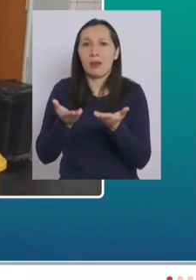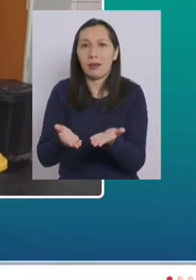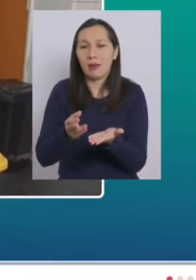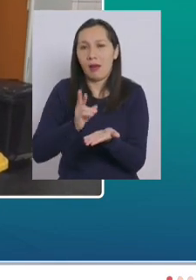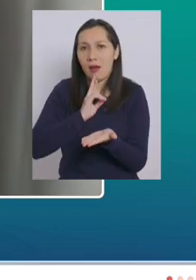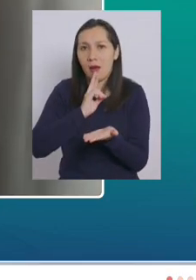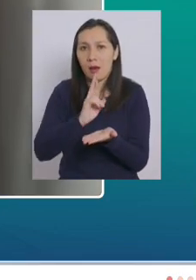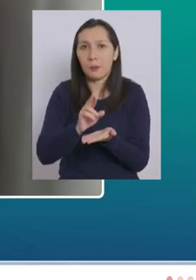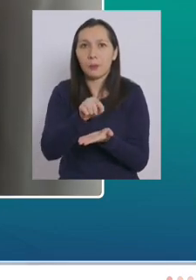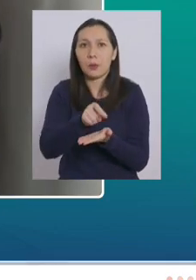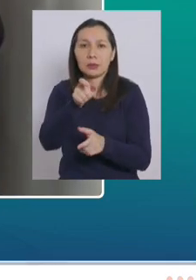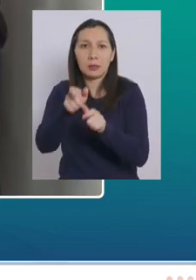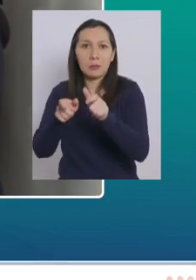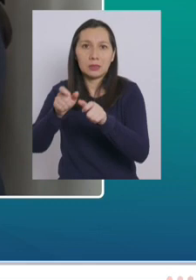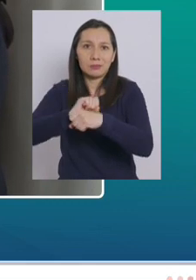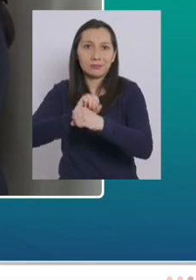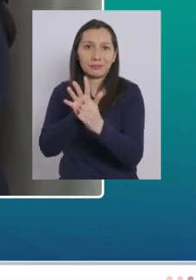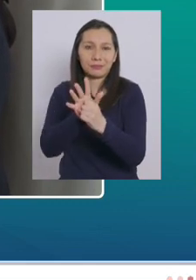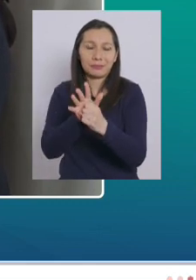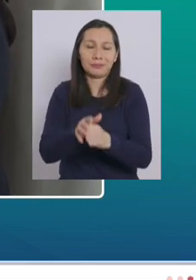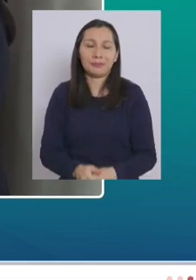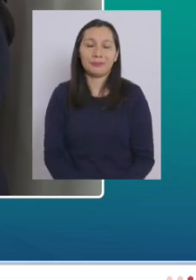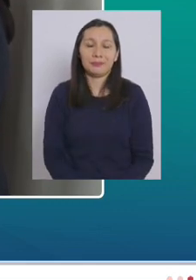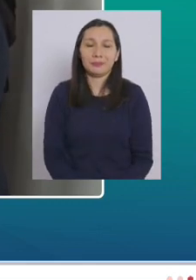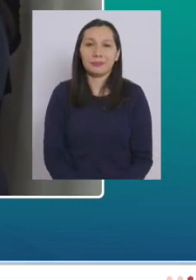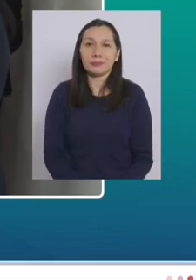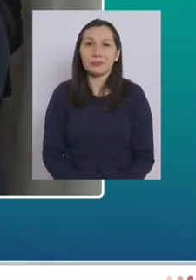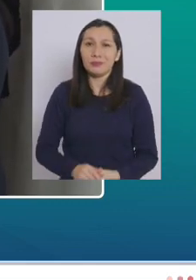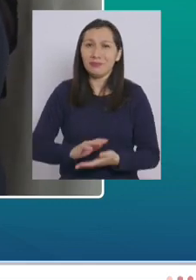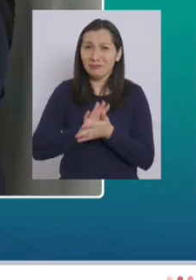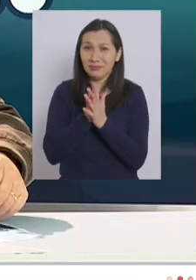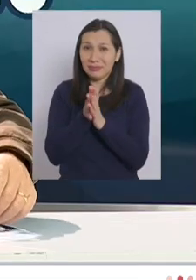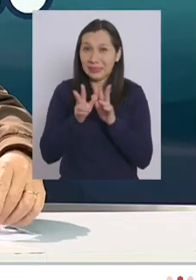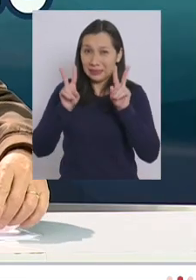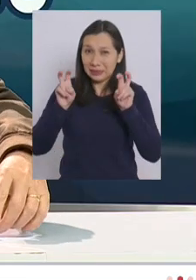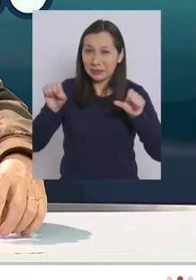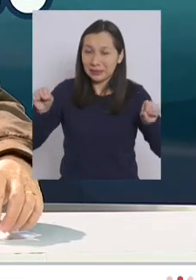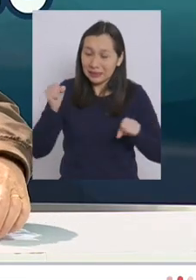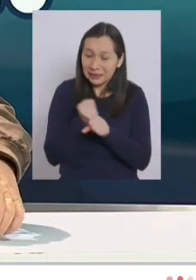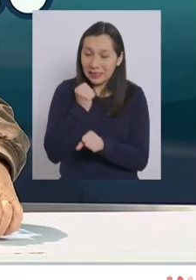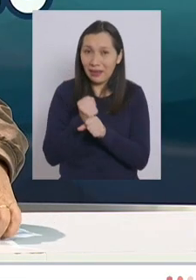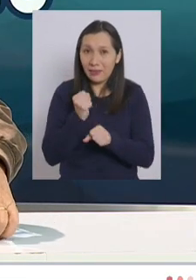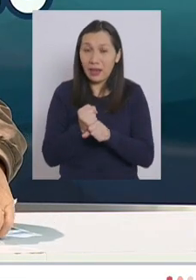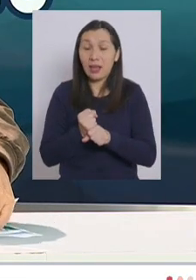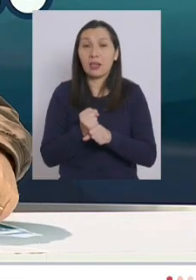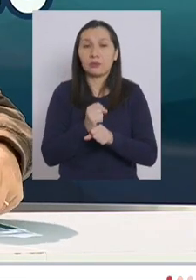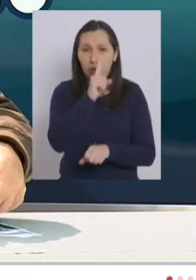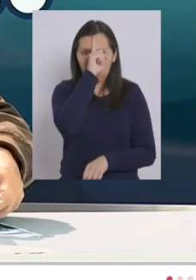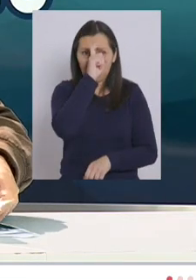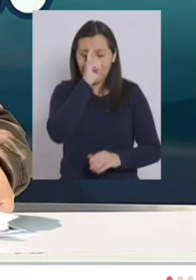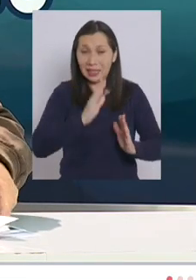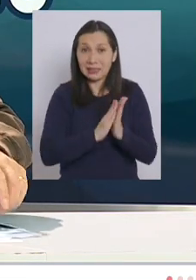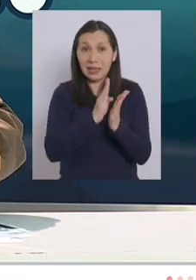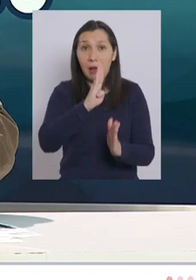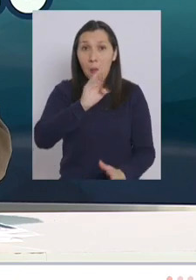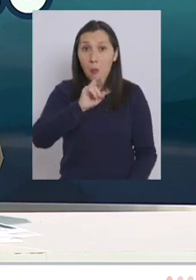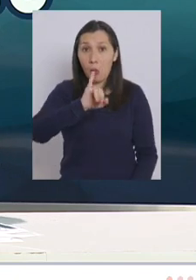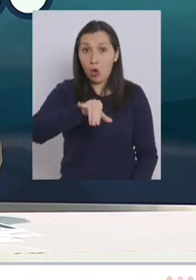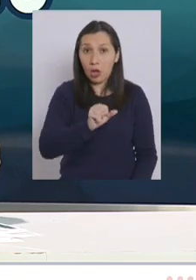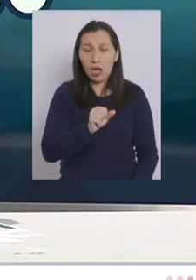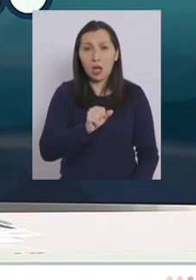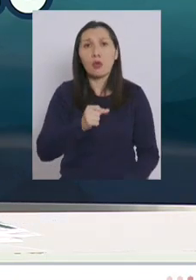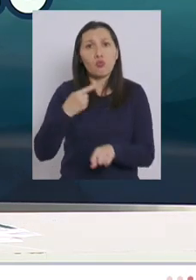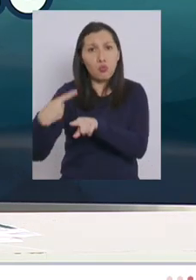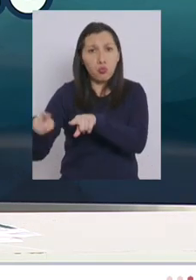dar respuesta a la pandemia. Todo este trabajo que ha hecho tanto el Hospital San Borja como